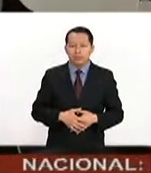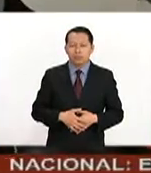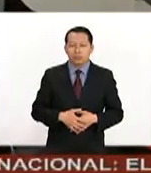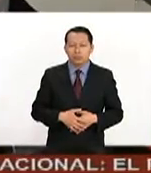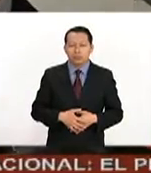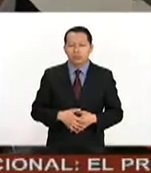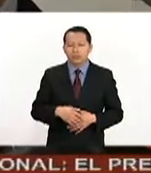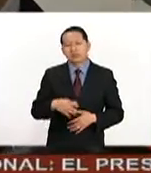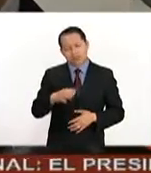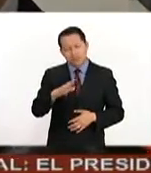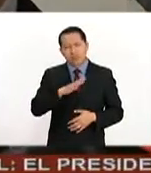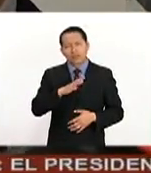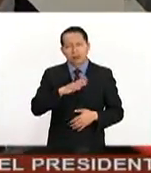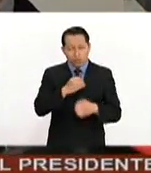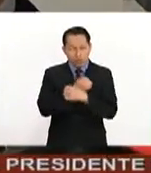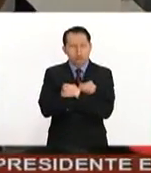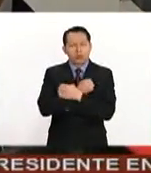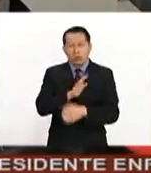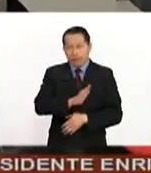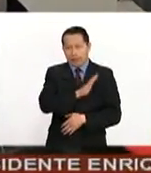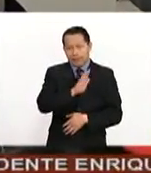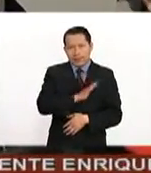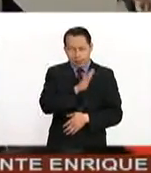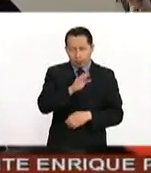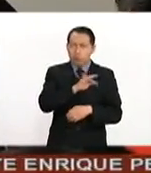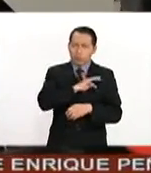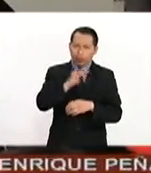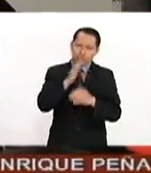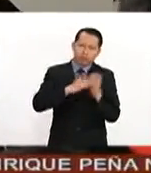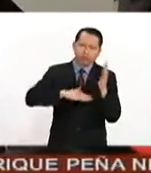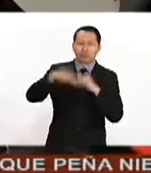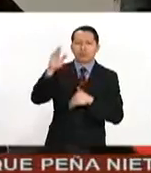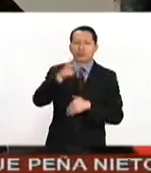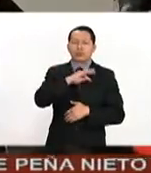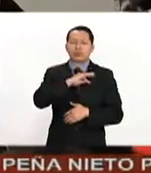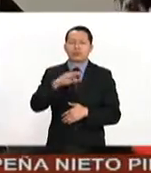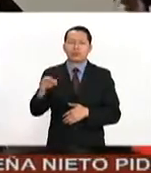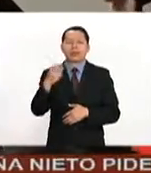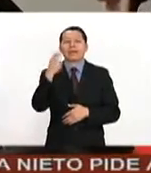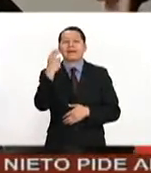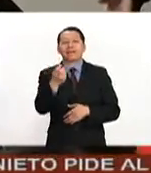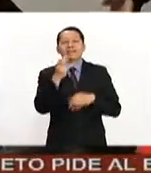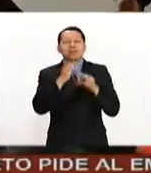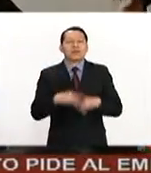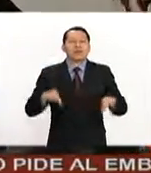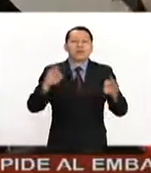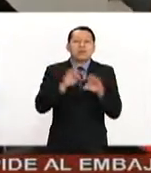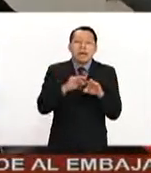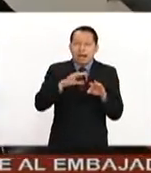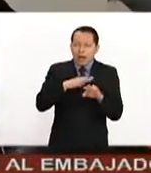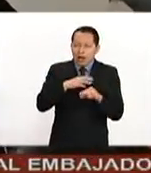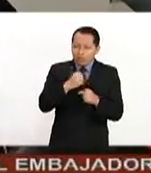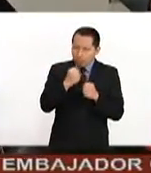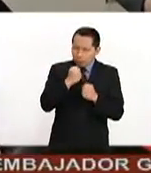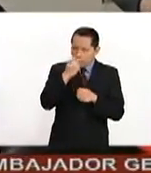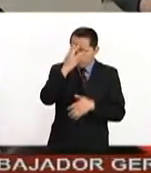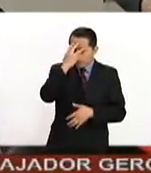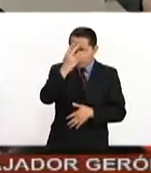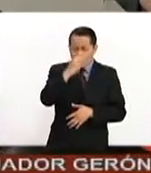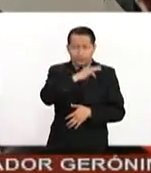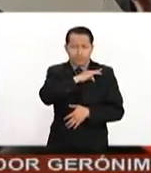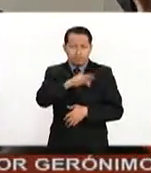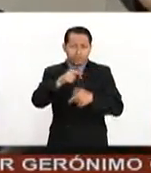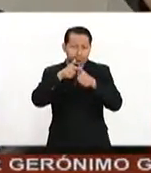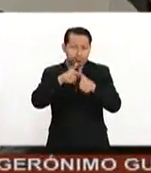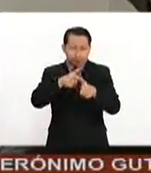Con una educación de calidad vamos a salir adelante y por eso es tan importante y por eso vamos con muchísima firmeza a continuar y a seguir